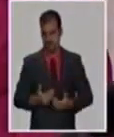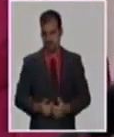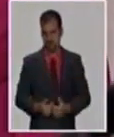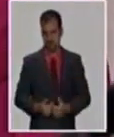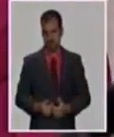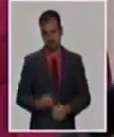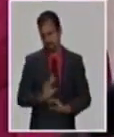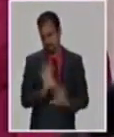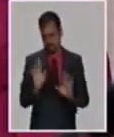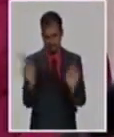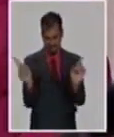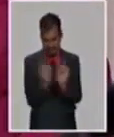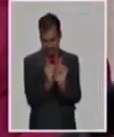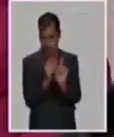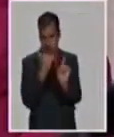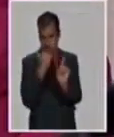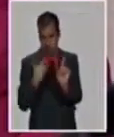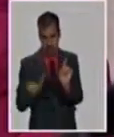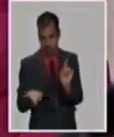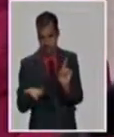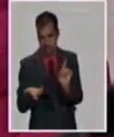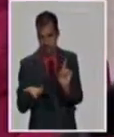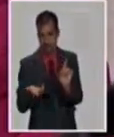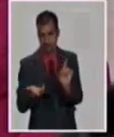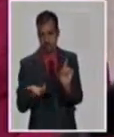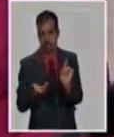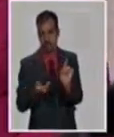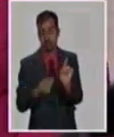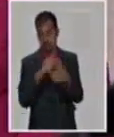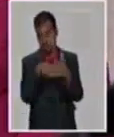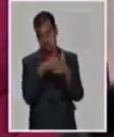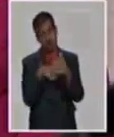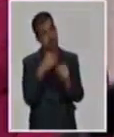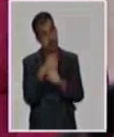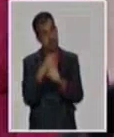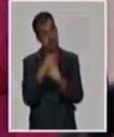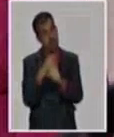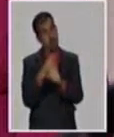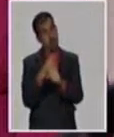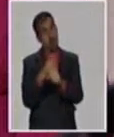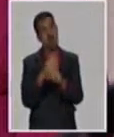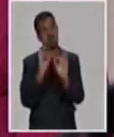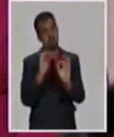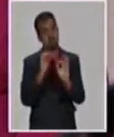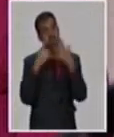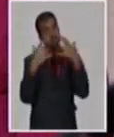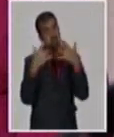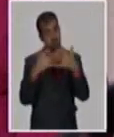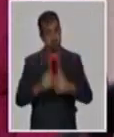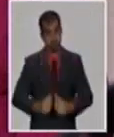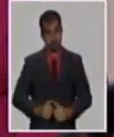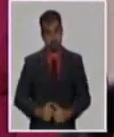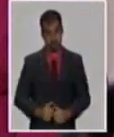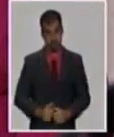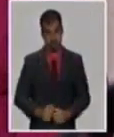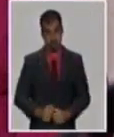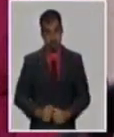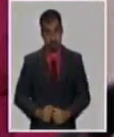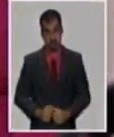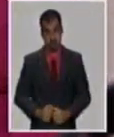para resumir, es que consideramos que es una estrategia muy integral, una estrategia que además tiene